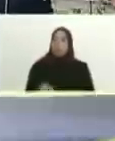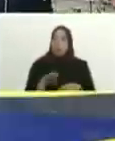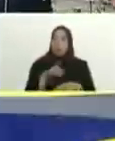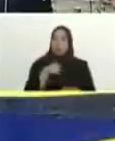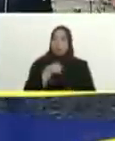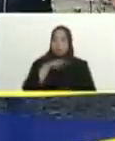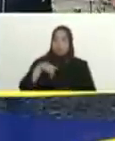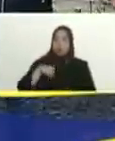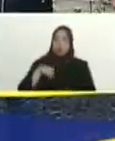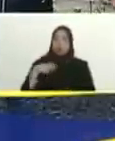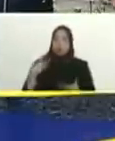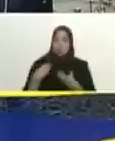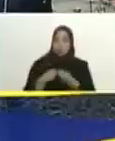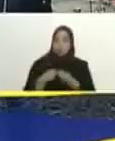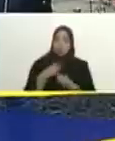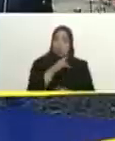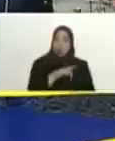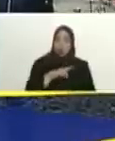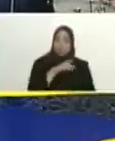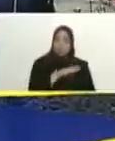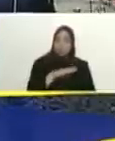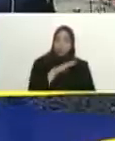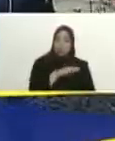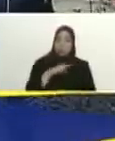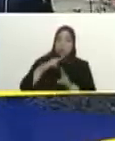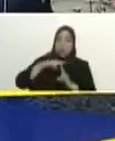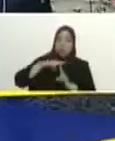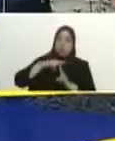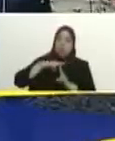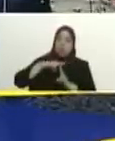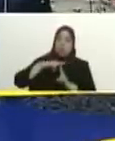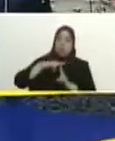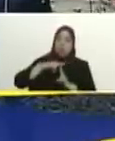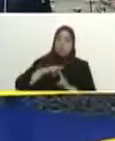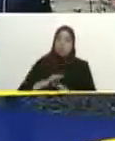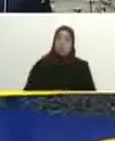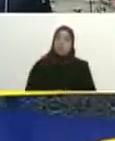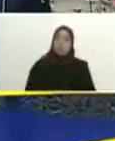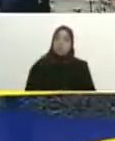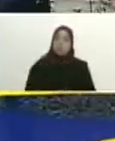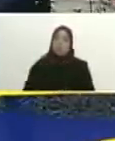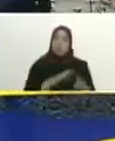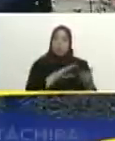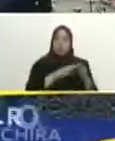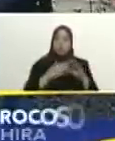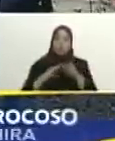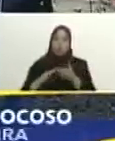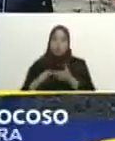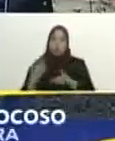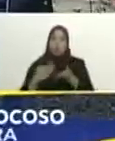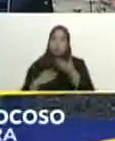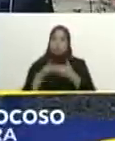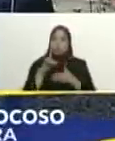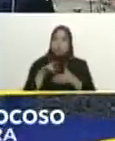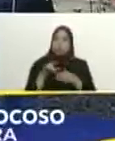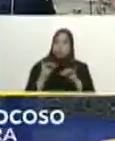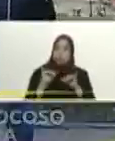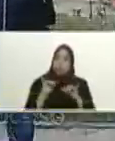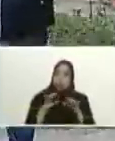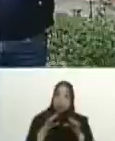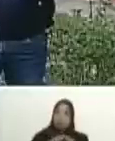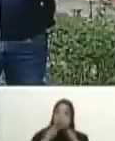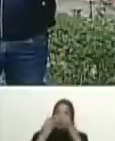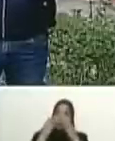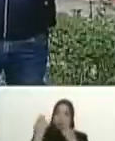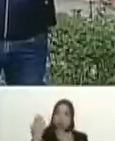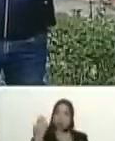y por supuesto Corpo Táchira y la comunidad que es lo más importante que hemos venido haciendo sí ya como como lo dijo la misma Sara